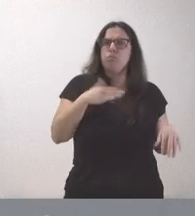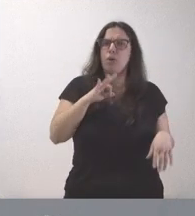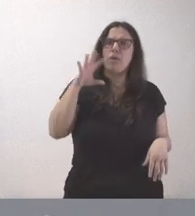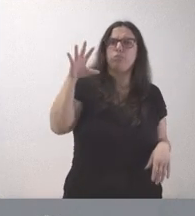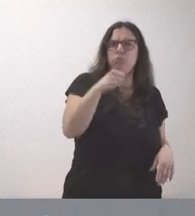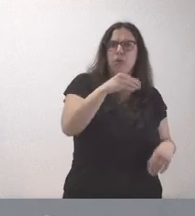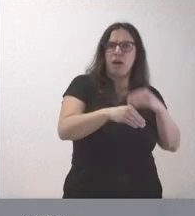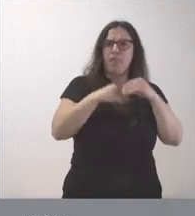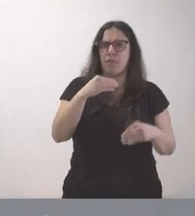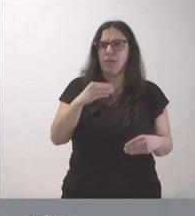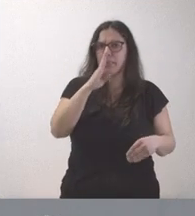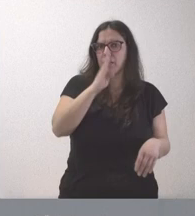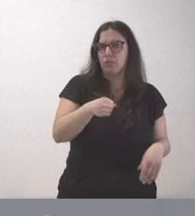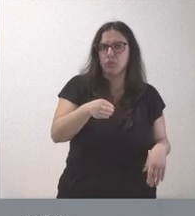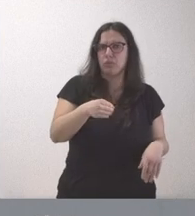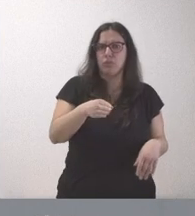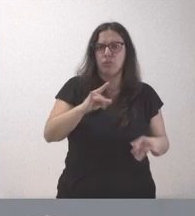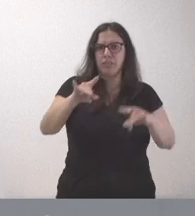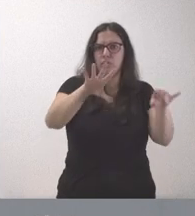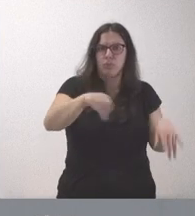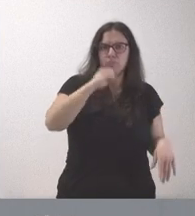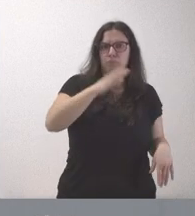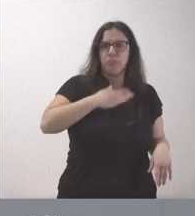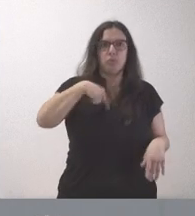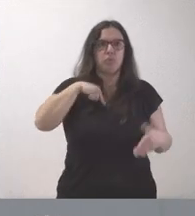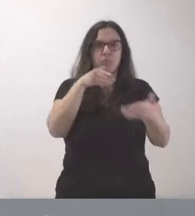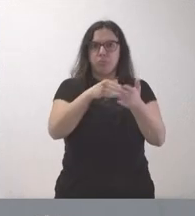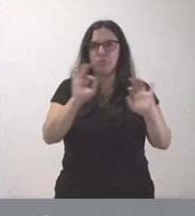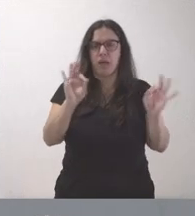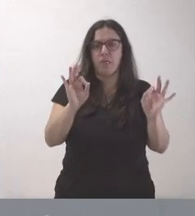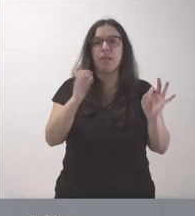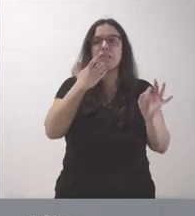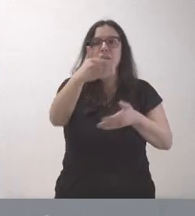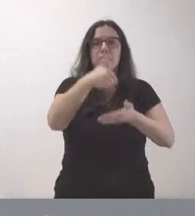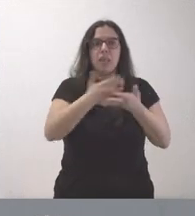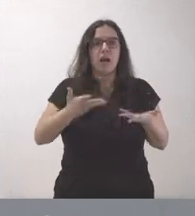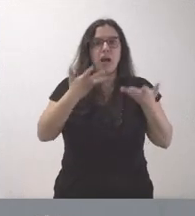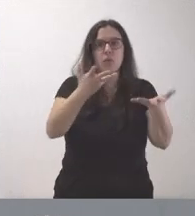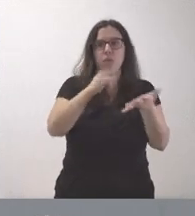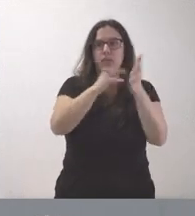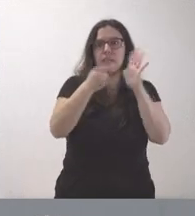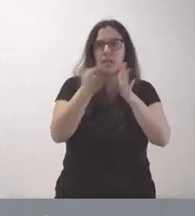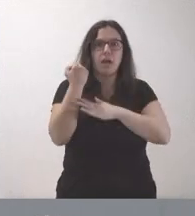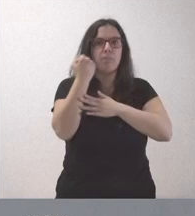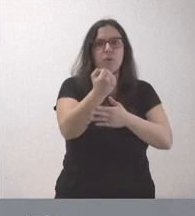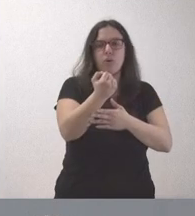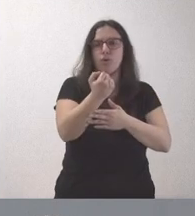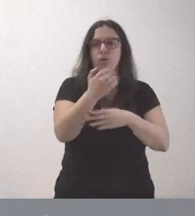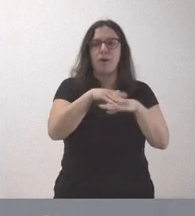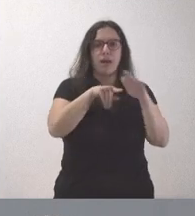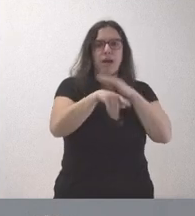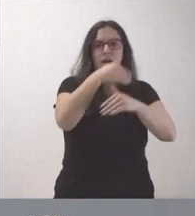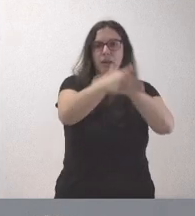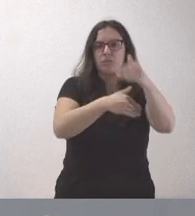proceder a la expropiación y, por tanto, nosotros no podremos ningún inconveniente. Si solicitan cualquier asistencia técnica o apoyo en la tramitación de esos